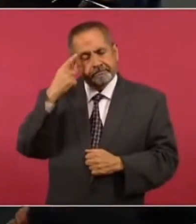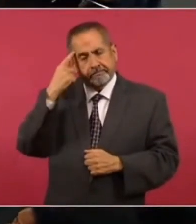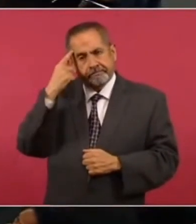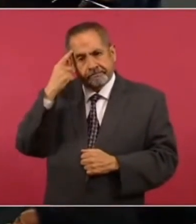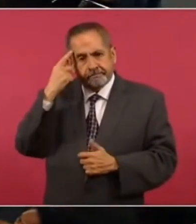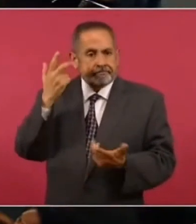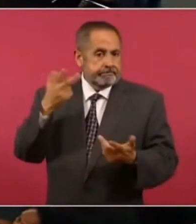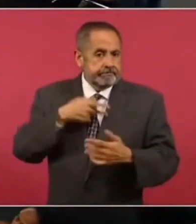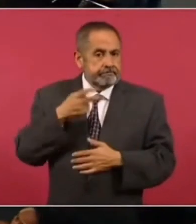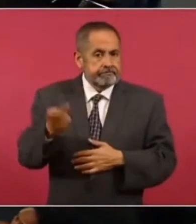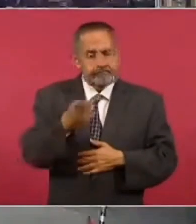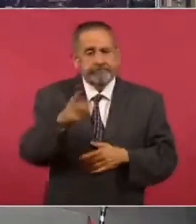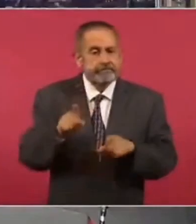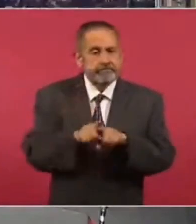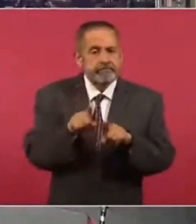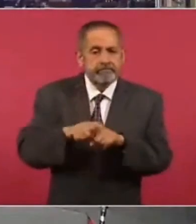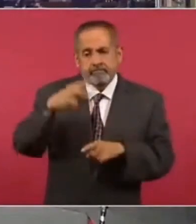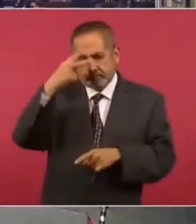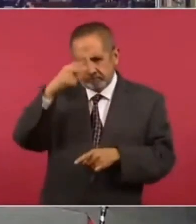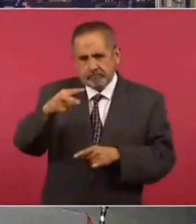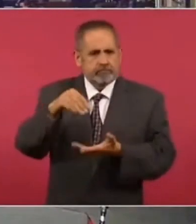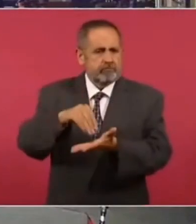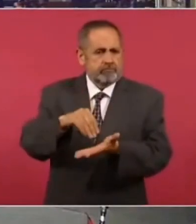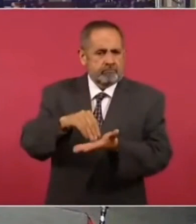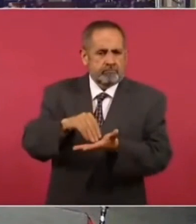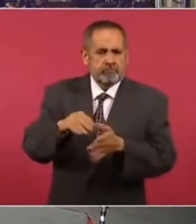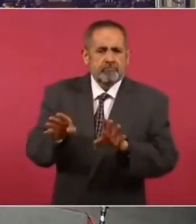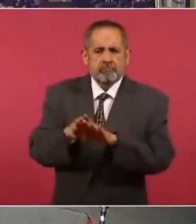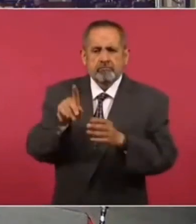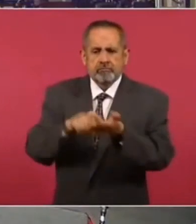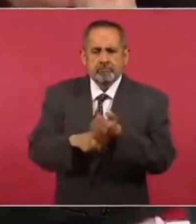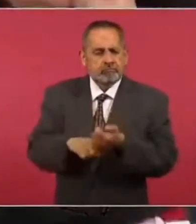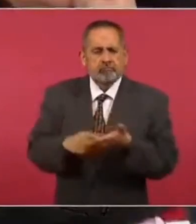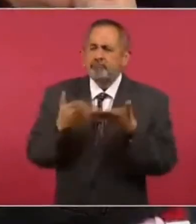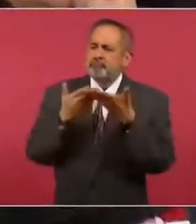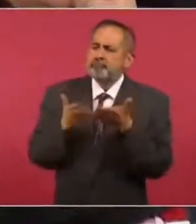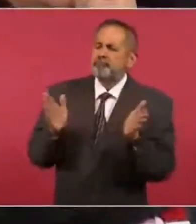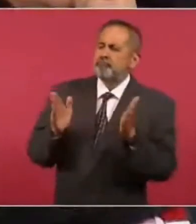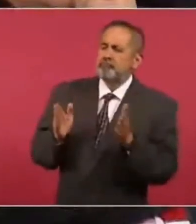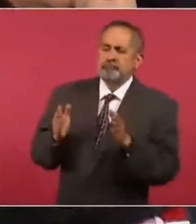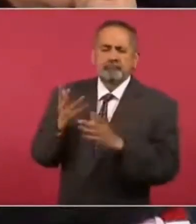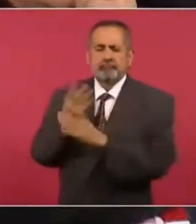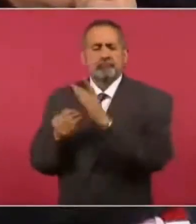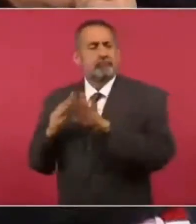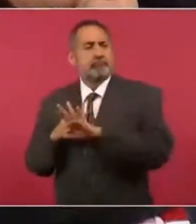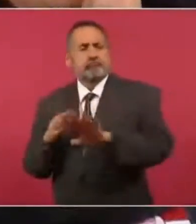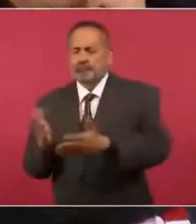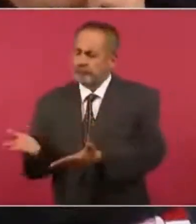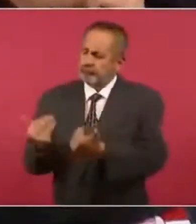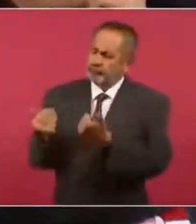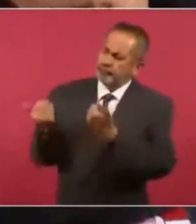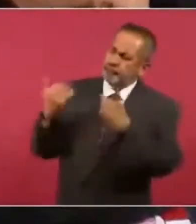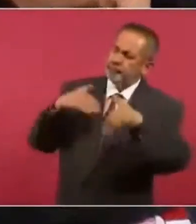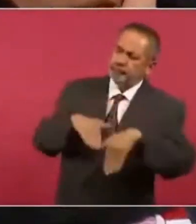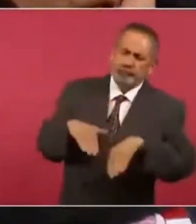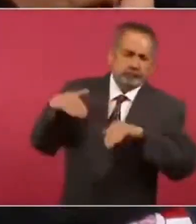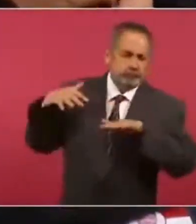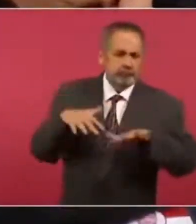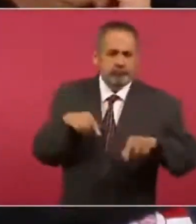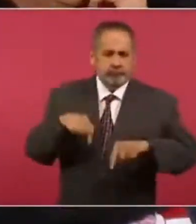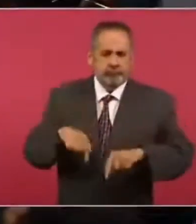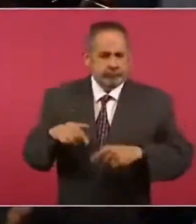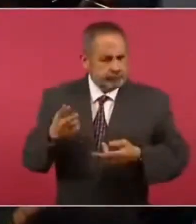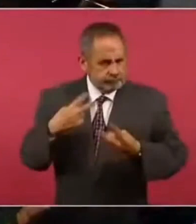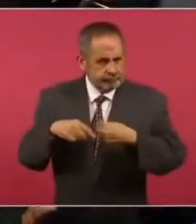también si México seguiría siendo un país de puertas abiertas. ¿Existen las condiciones para continuar?